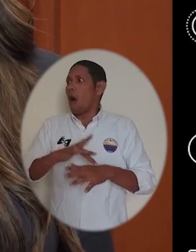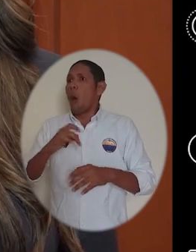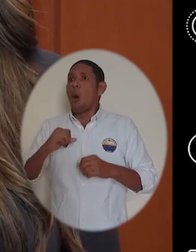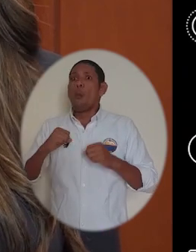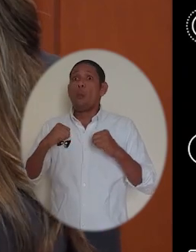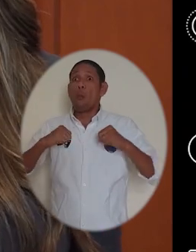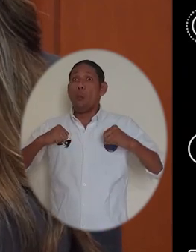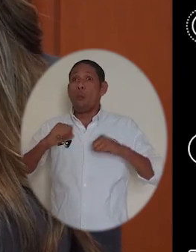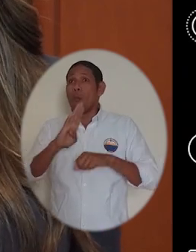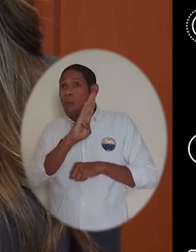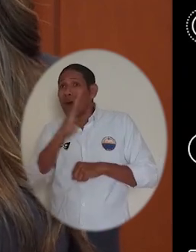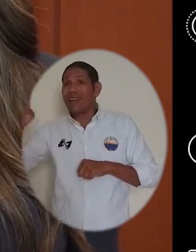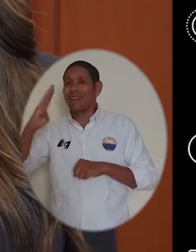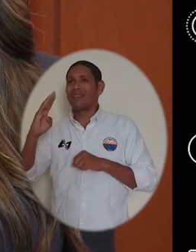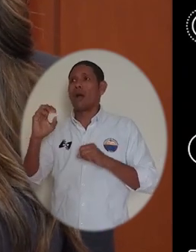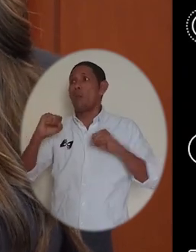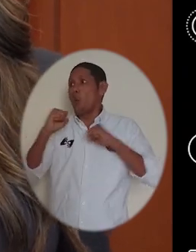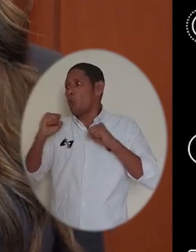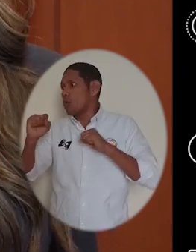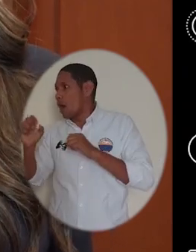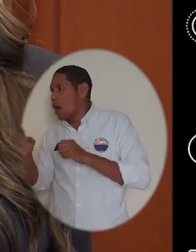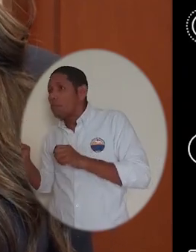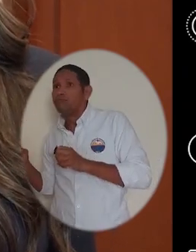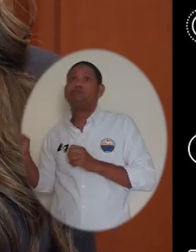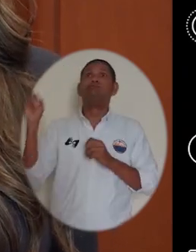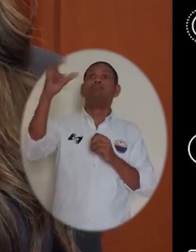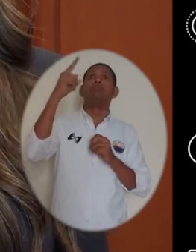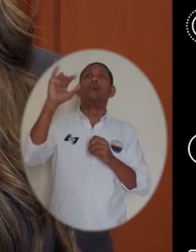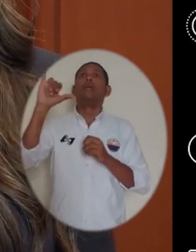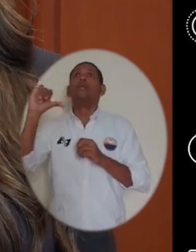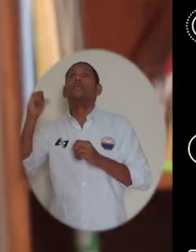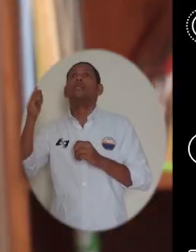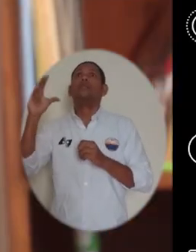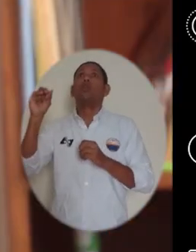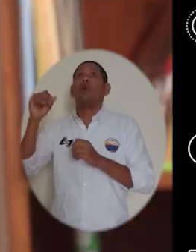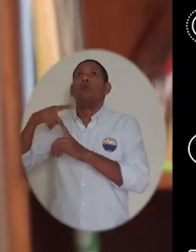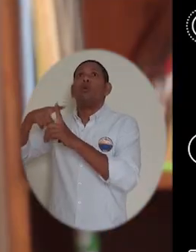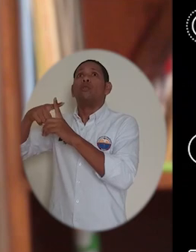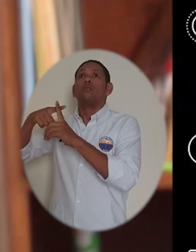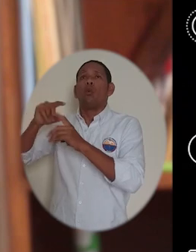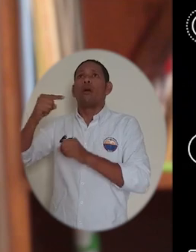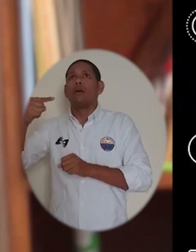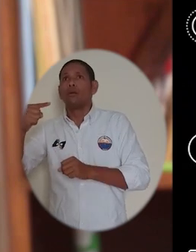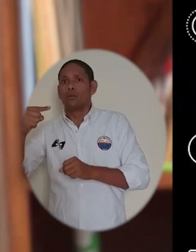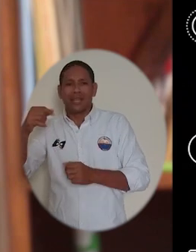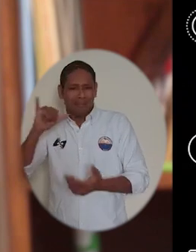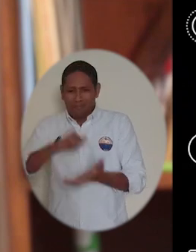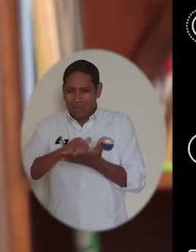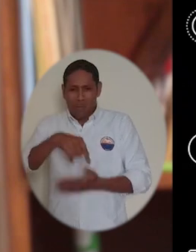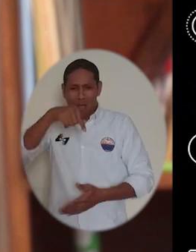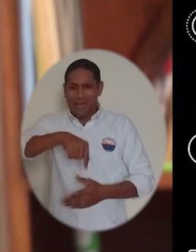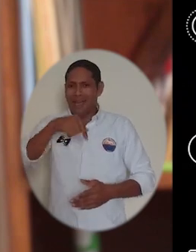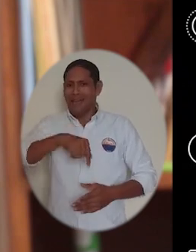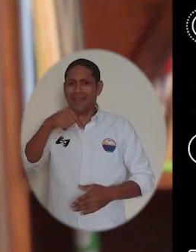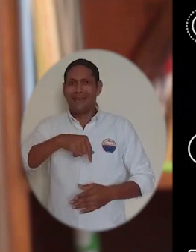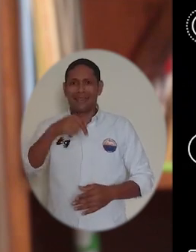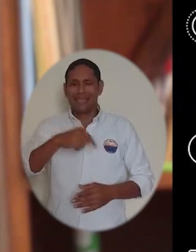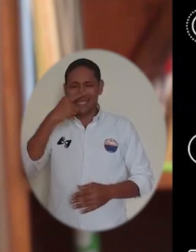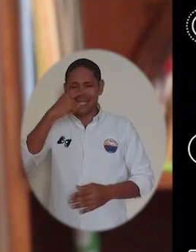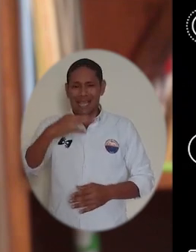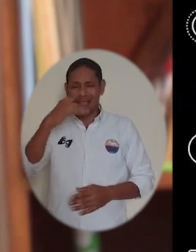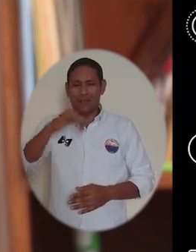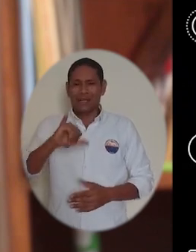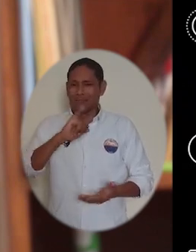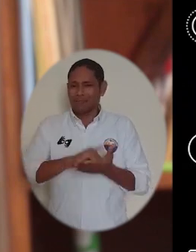muestras a la ciudad de Barranquilla y Bogotá para determinar los casos positivos, sino que desde el seno de la Universidad del Magdalena se